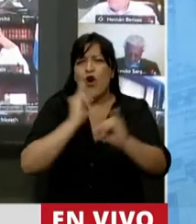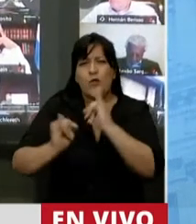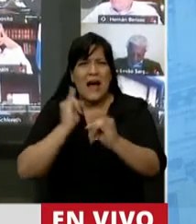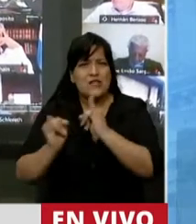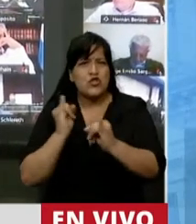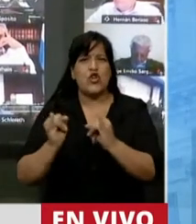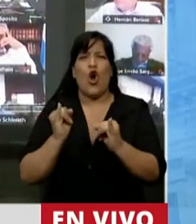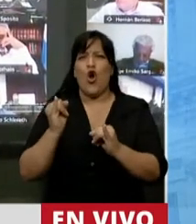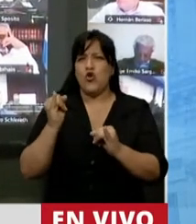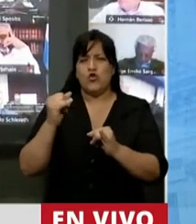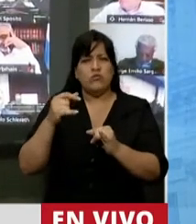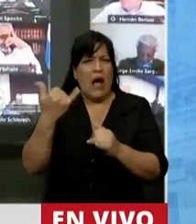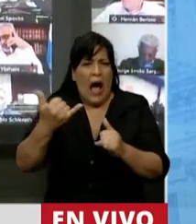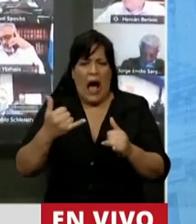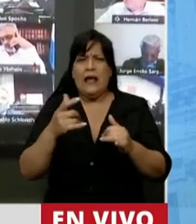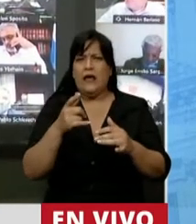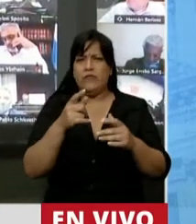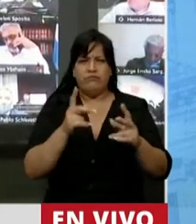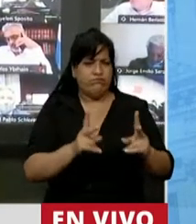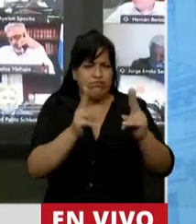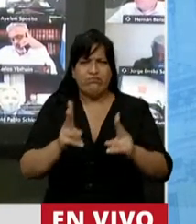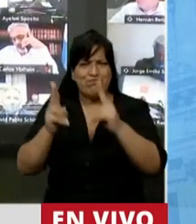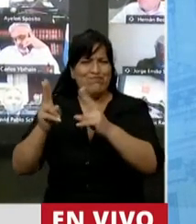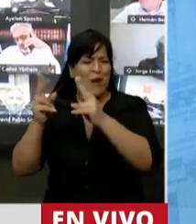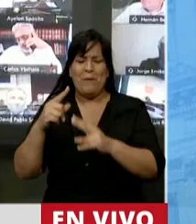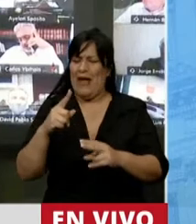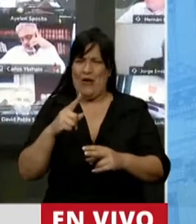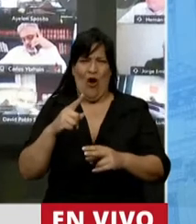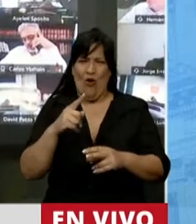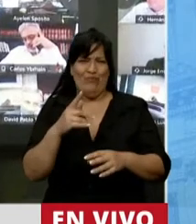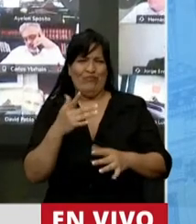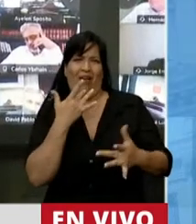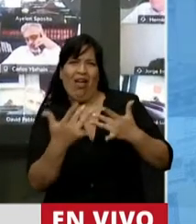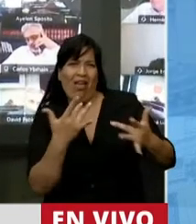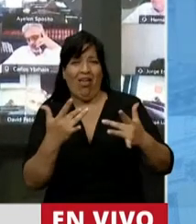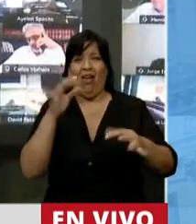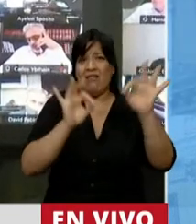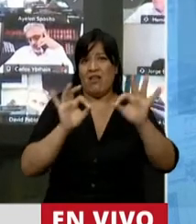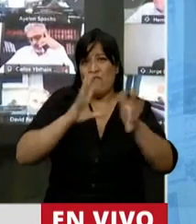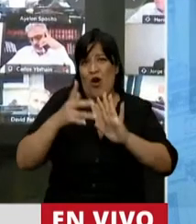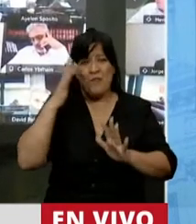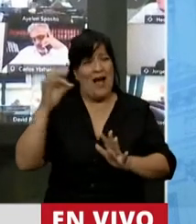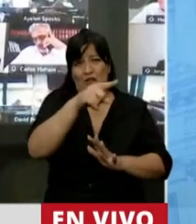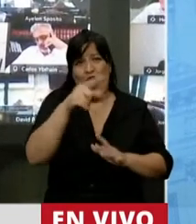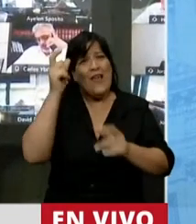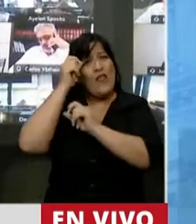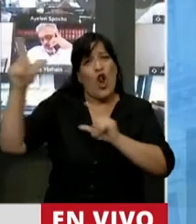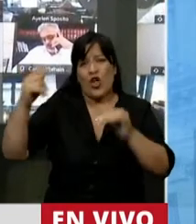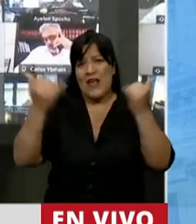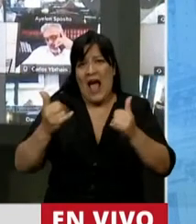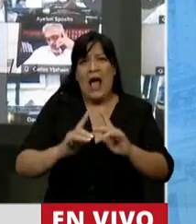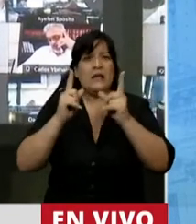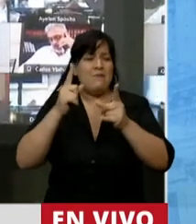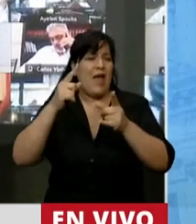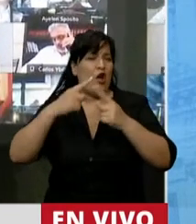ciertos y únicos, con recortes que no hacen más que disfrazar con estadísticas lo que son sus ideas y sus ideologías y